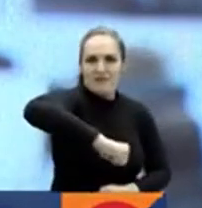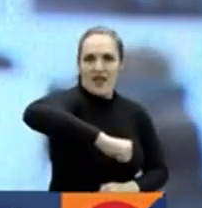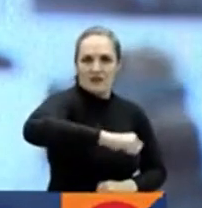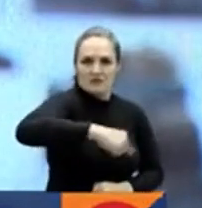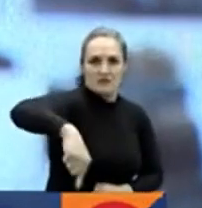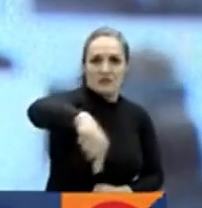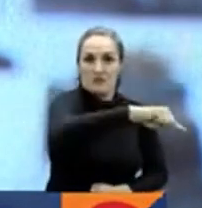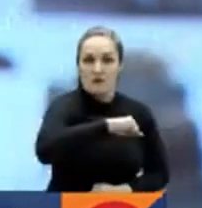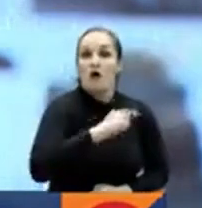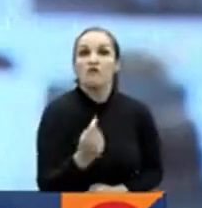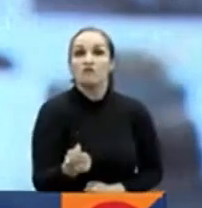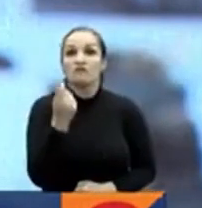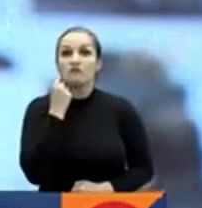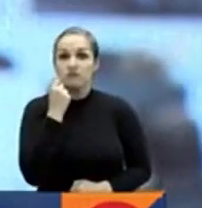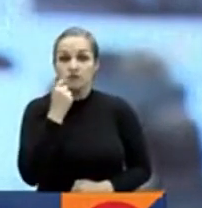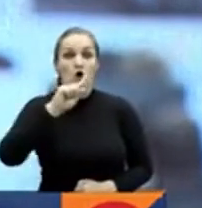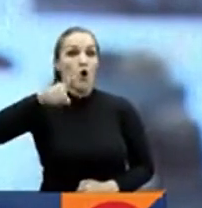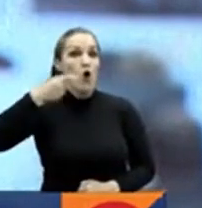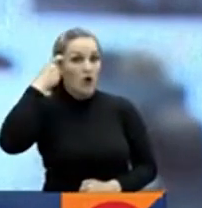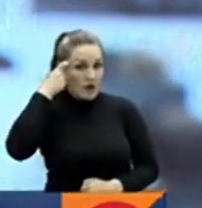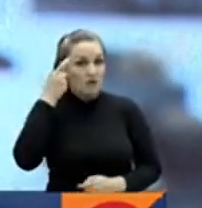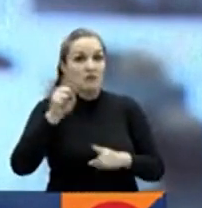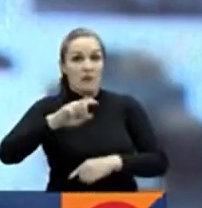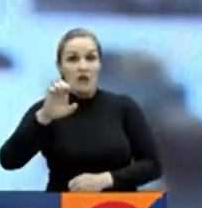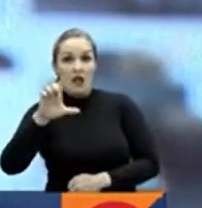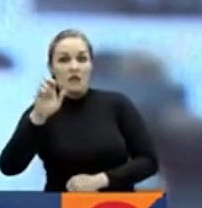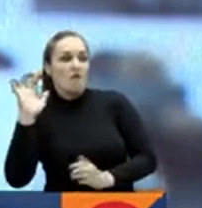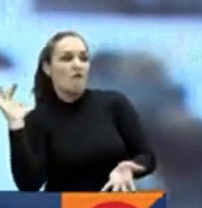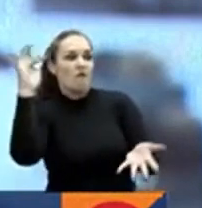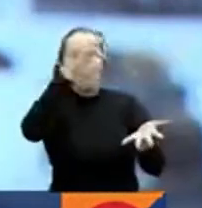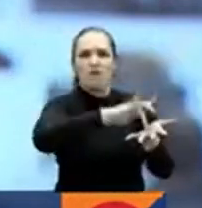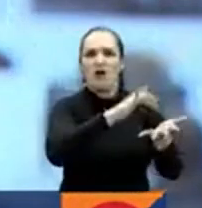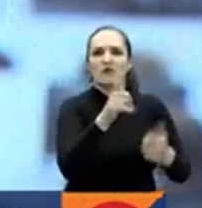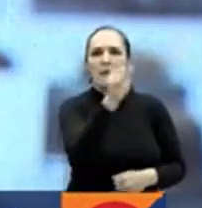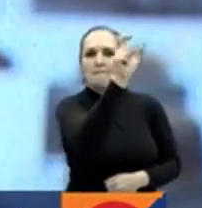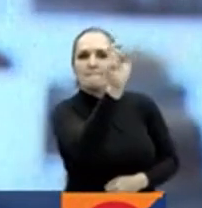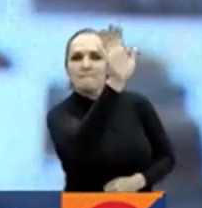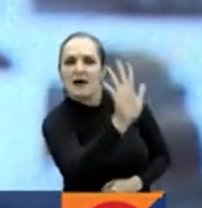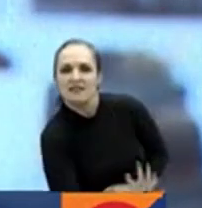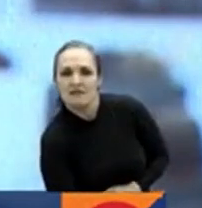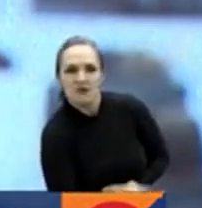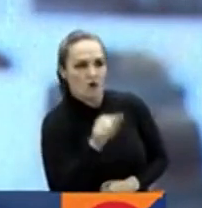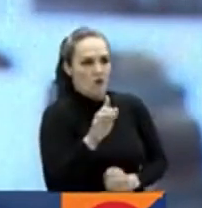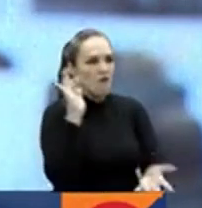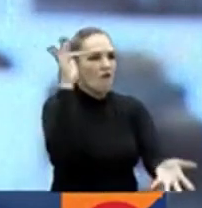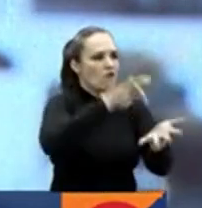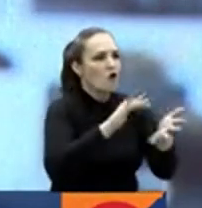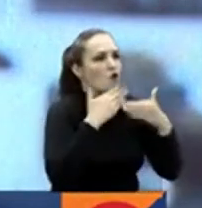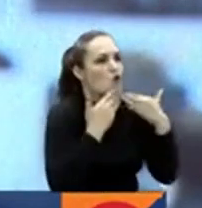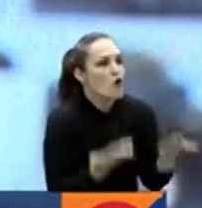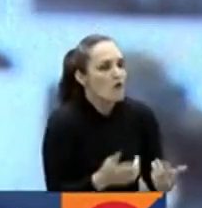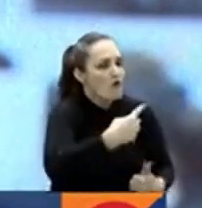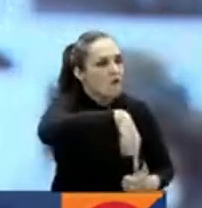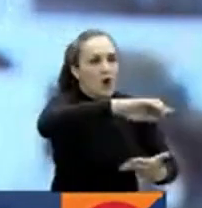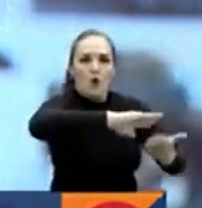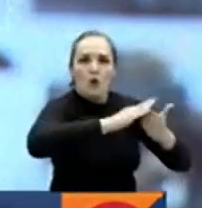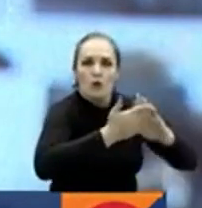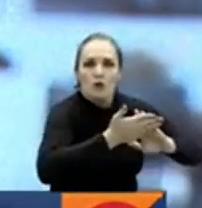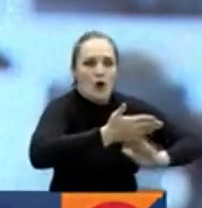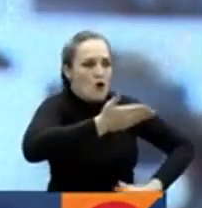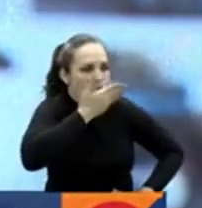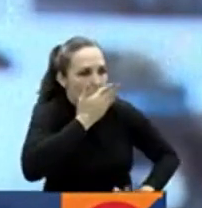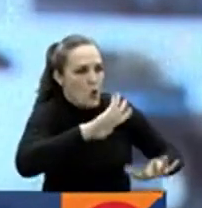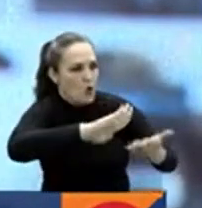nacional y el ELN estuvieron en el Pacífico colombiano conociendo la situación de comunidades indígenas y afrodescendientes que han sido víctimas del